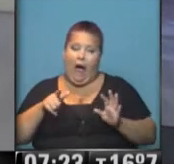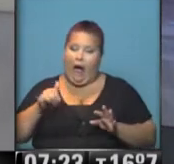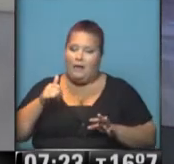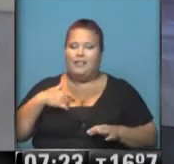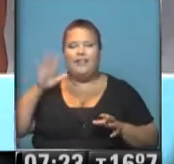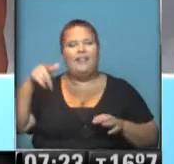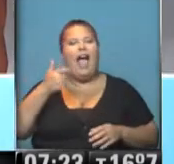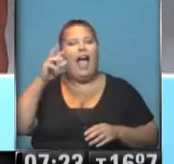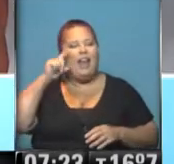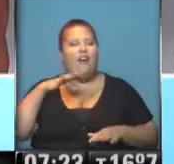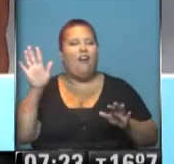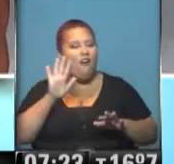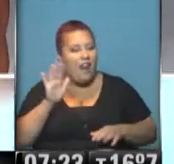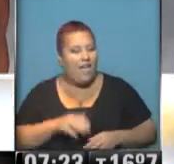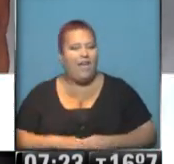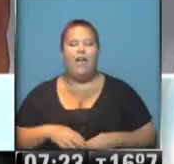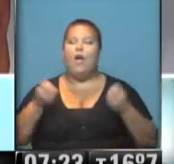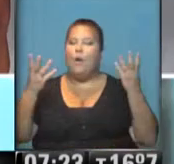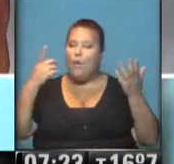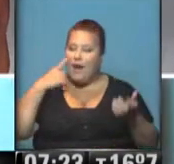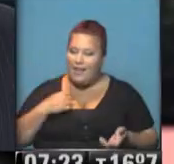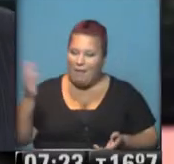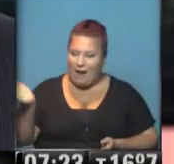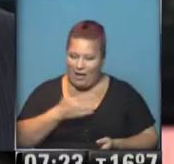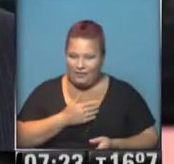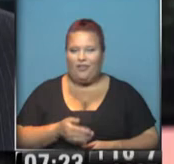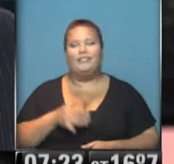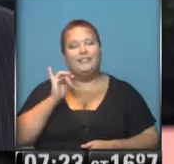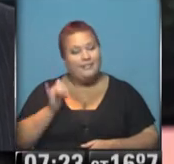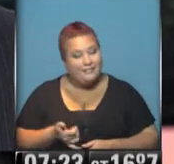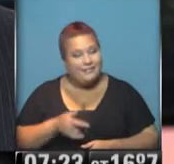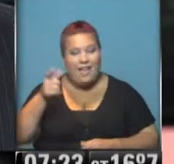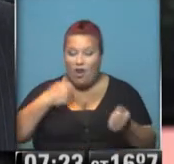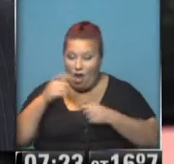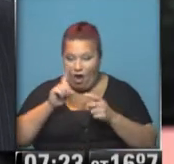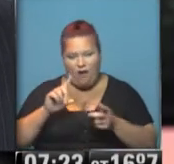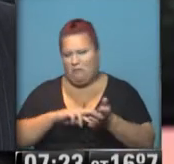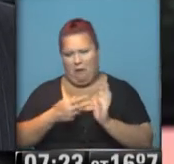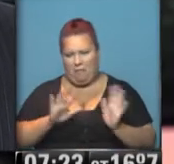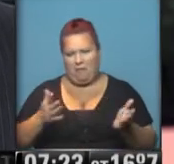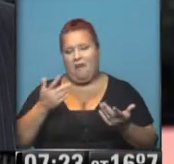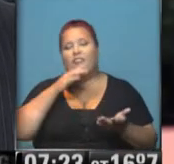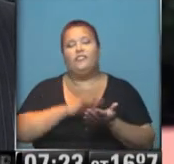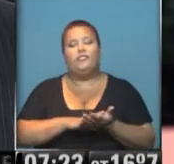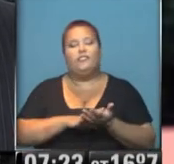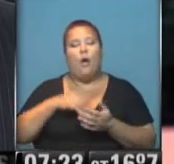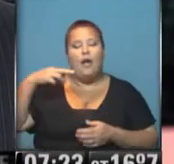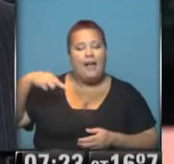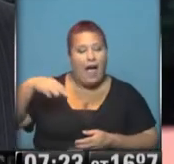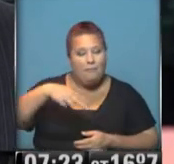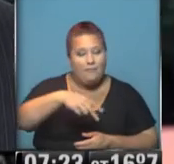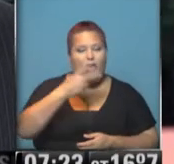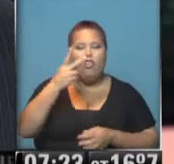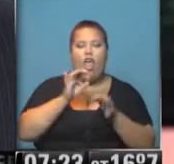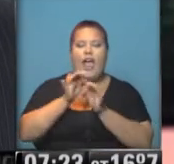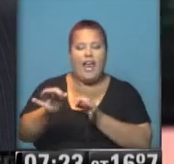Nos trae Alejo, buen día. Hola, Alejo. Muy buenos días para todos y si Robertito no corre, no hay problema. Por lo menos en el caso del caminatón, dos